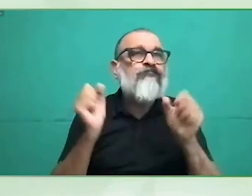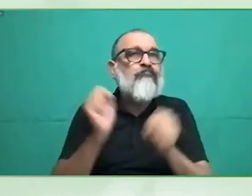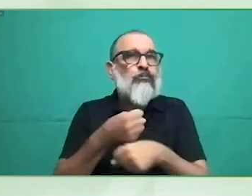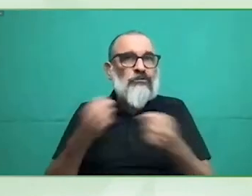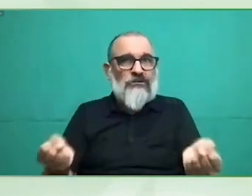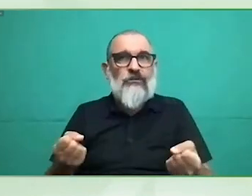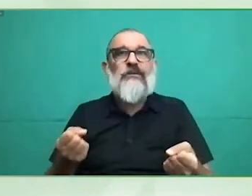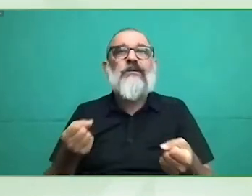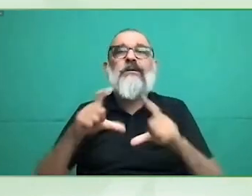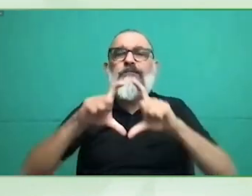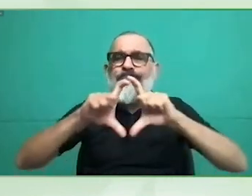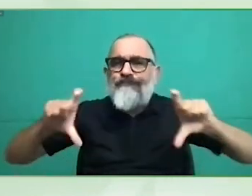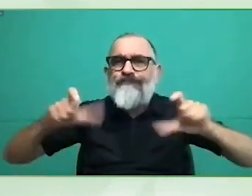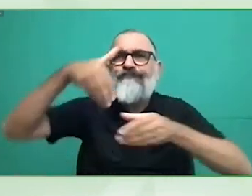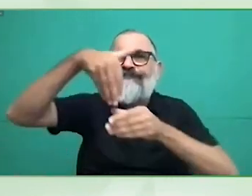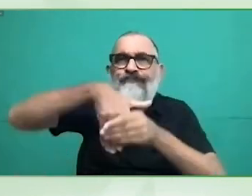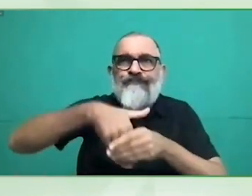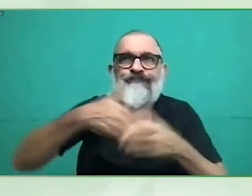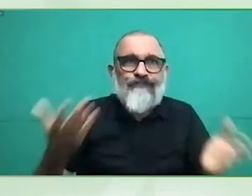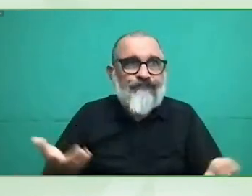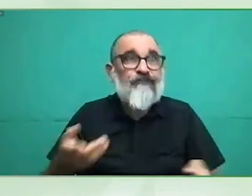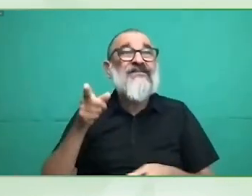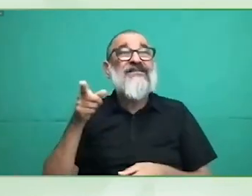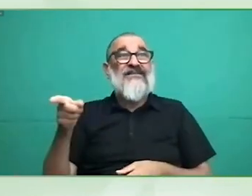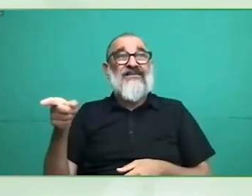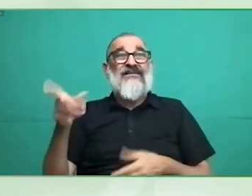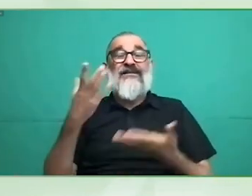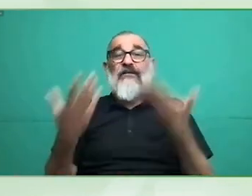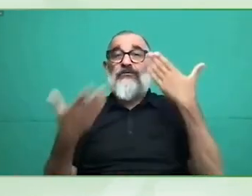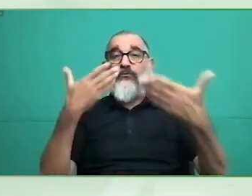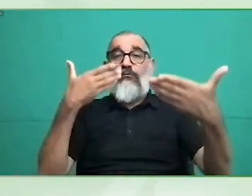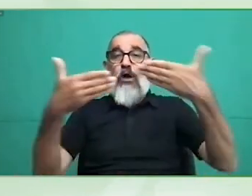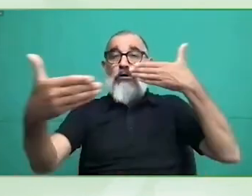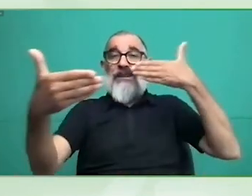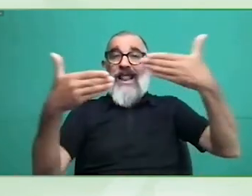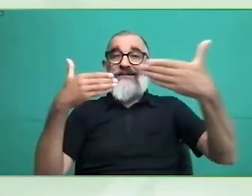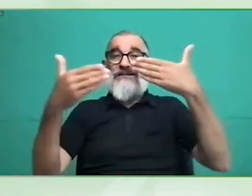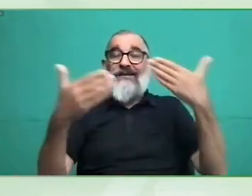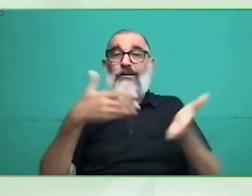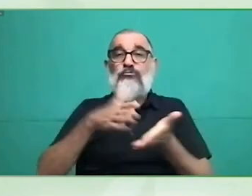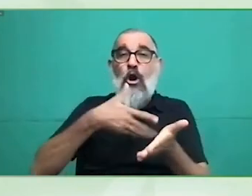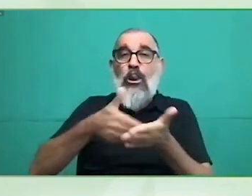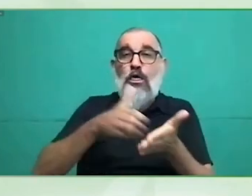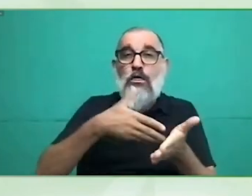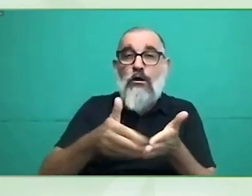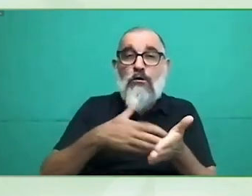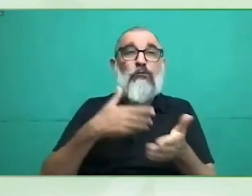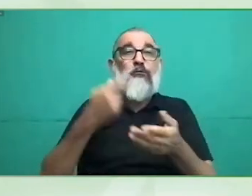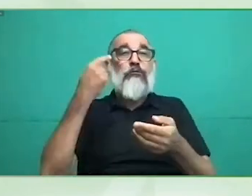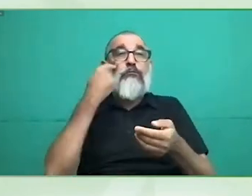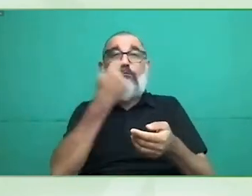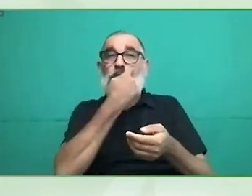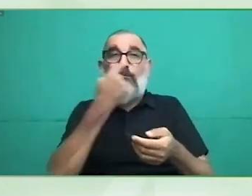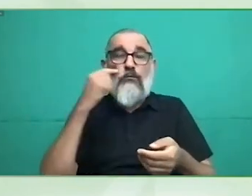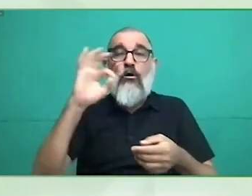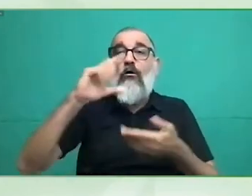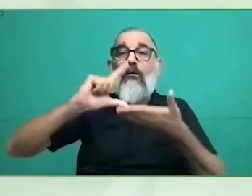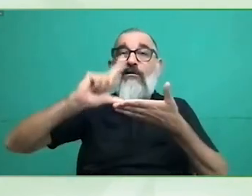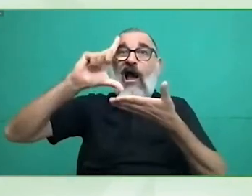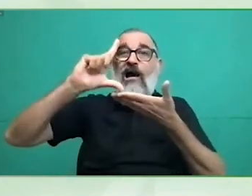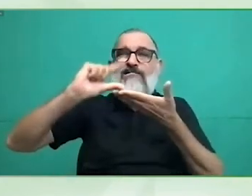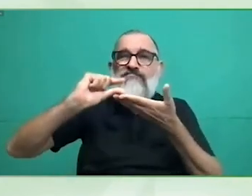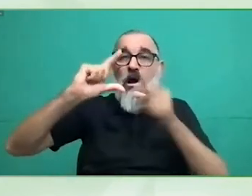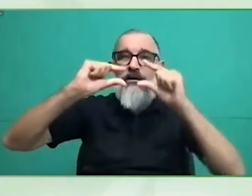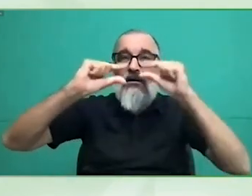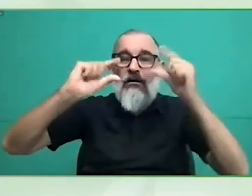importante y es que esta solución del kit braille la tenemos ha militada en las elecciones europeas en las